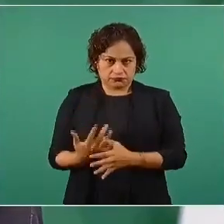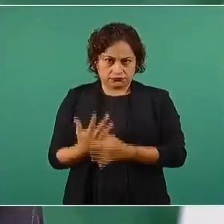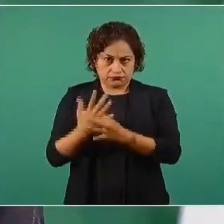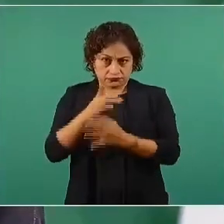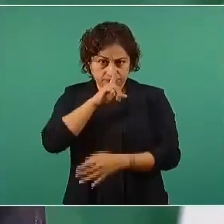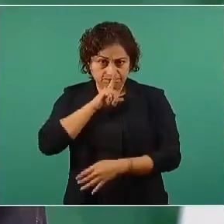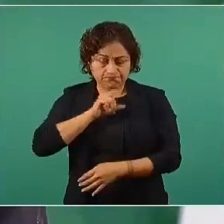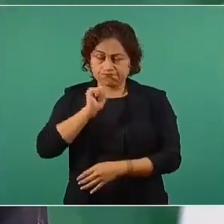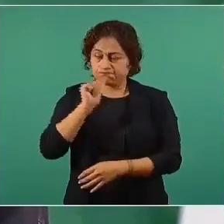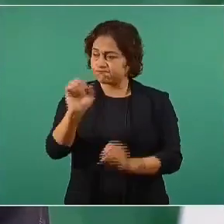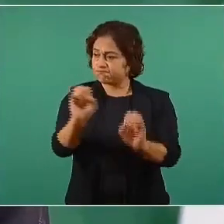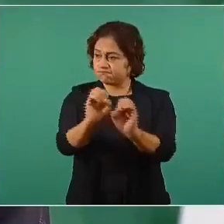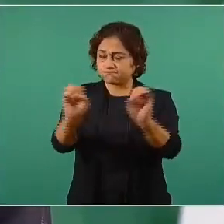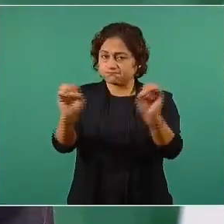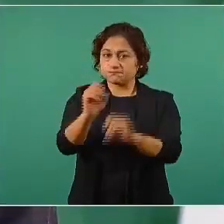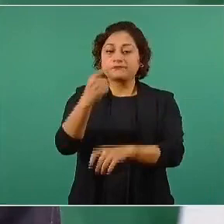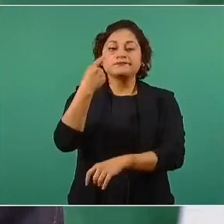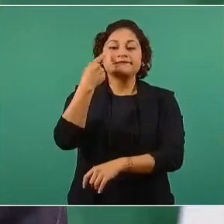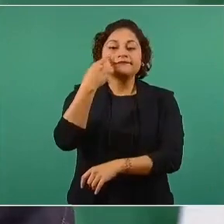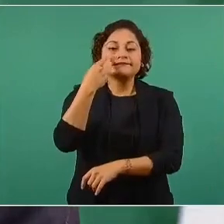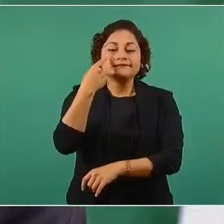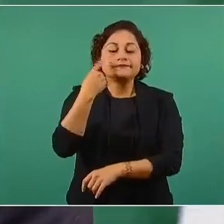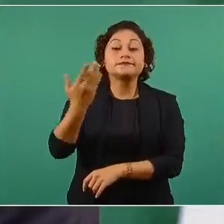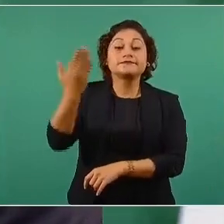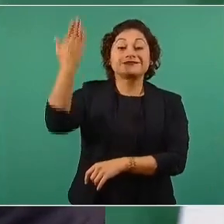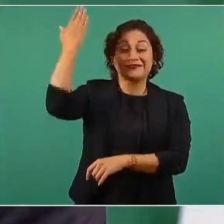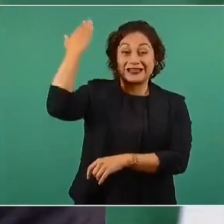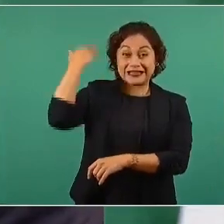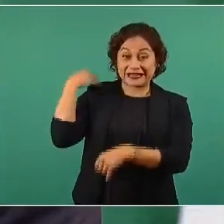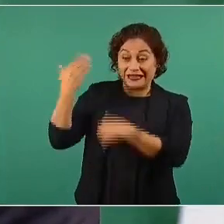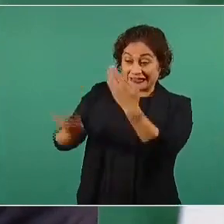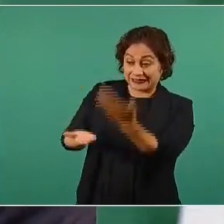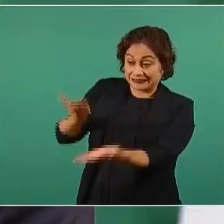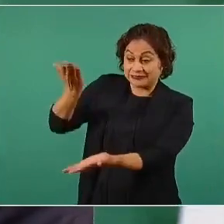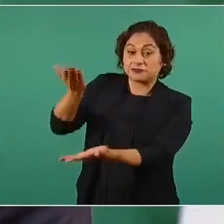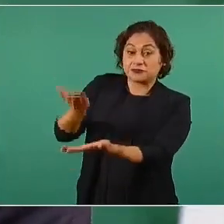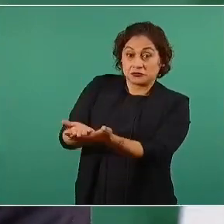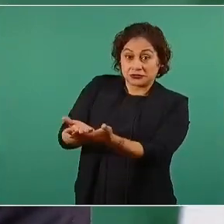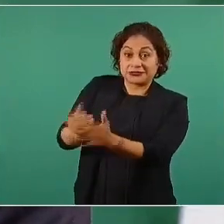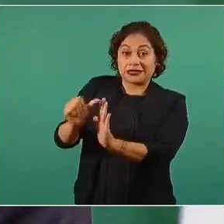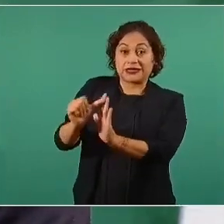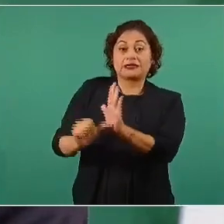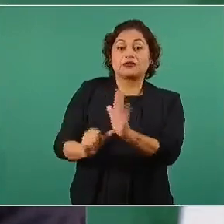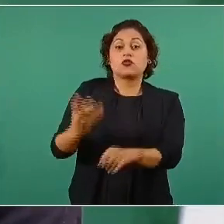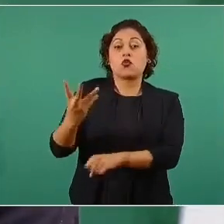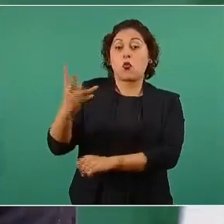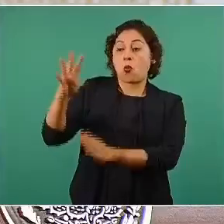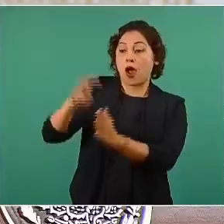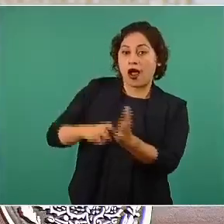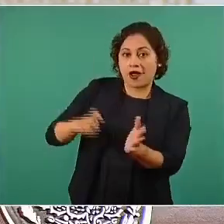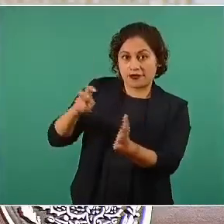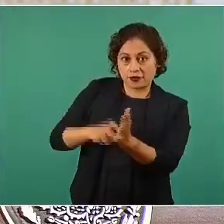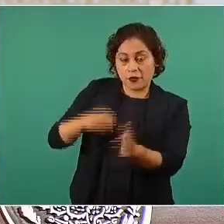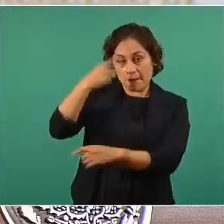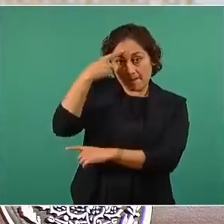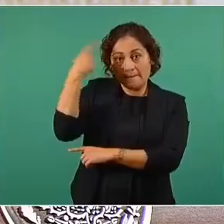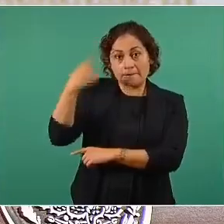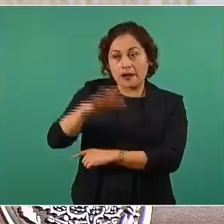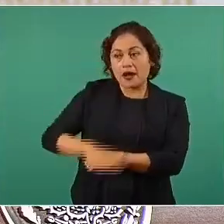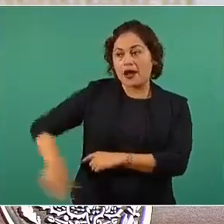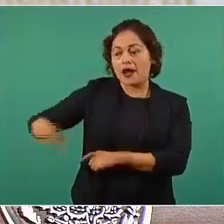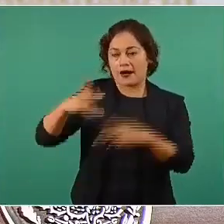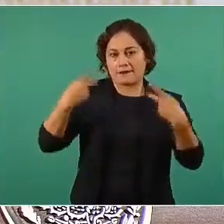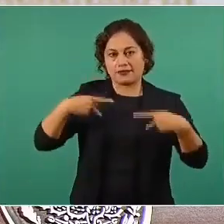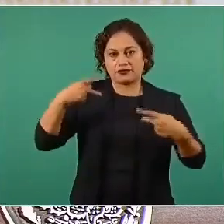Cuando presentamos en la Cámara la reforma al artículo cuarto para que la pensión a los adultos